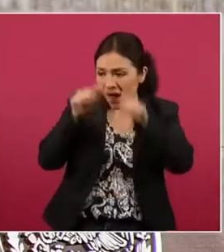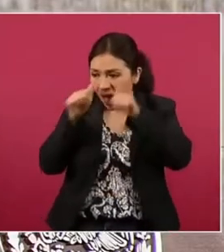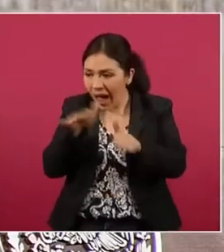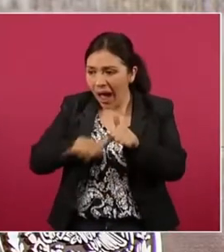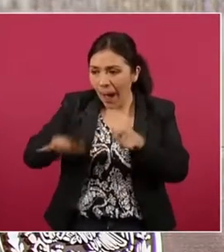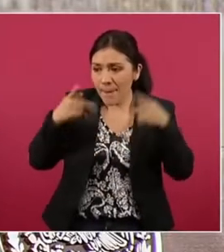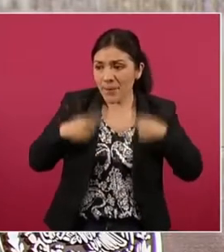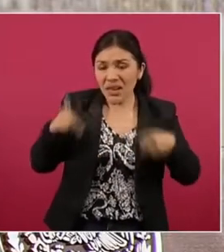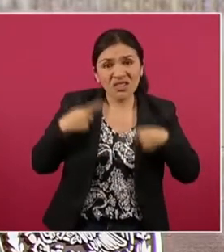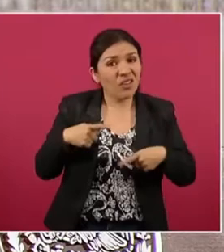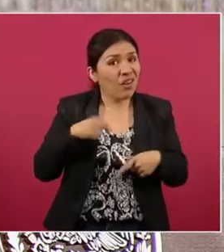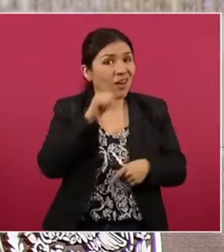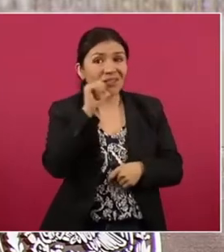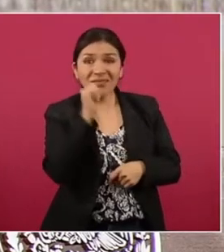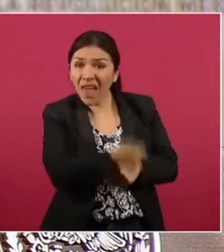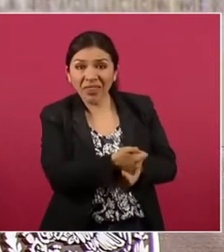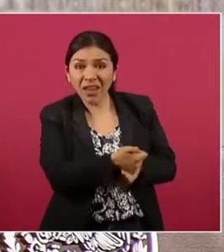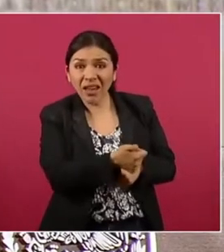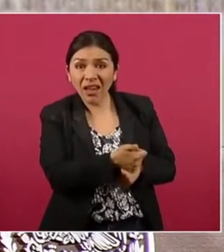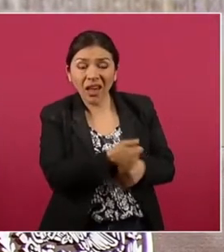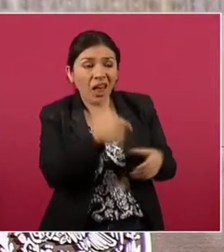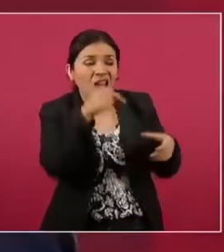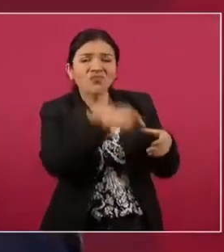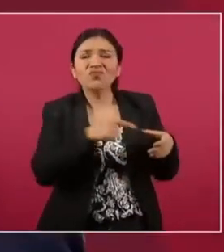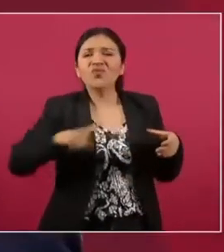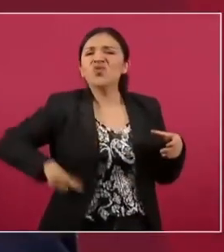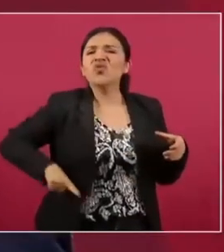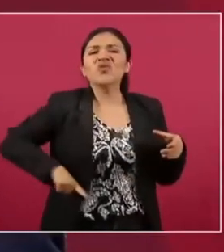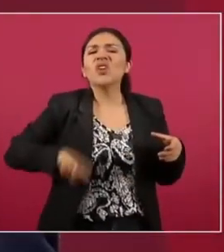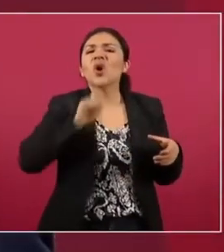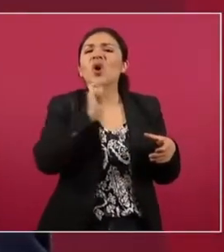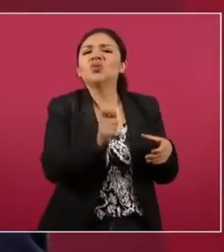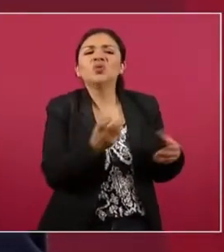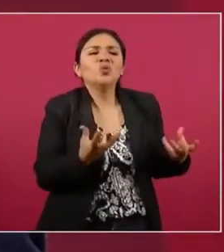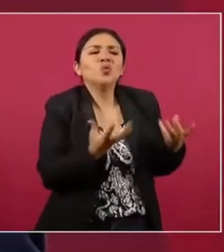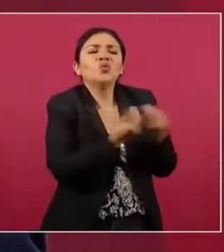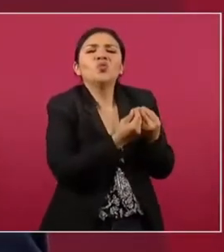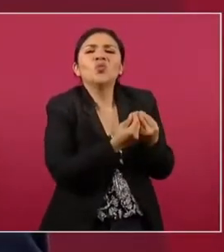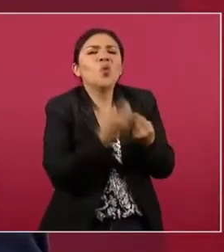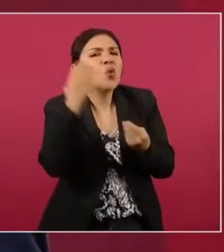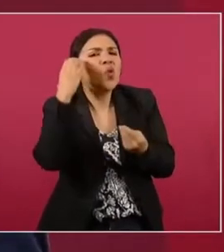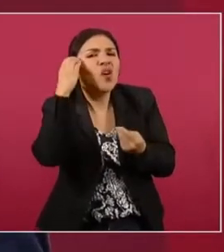no es más que una banda de malhechores,